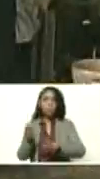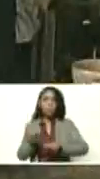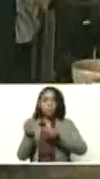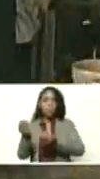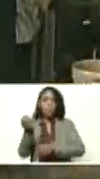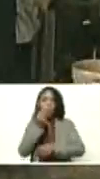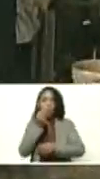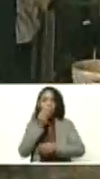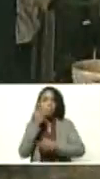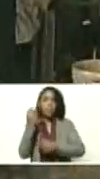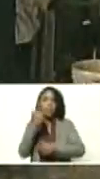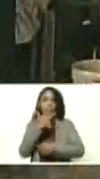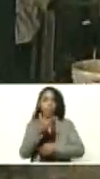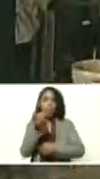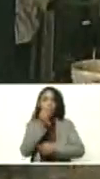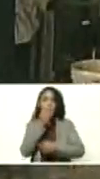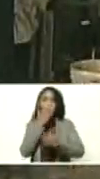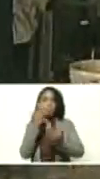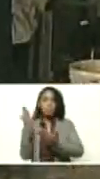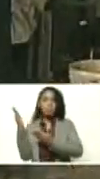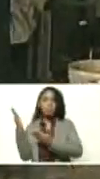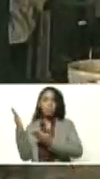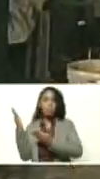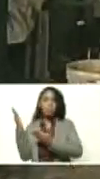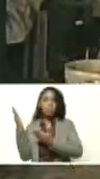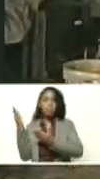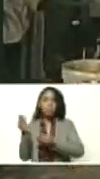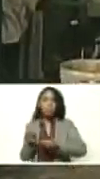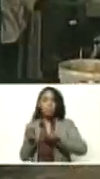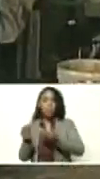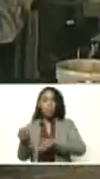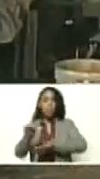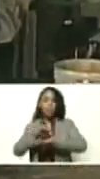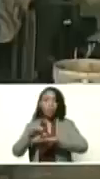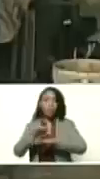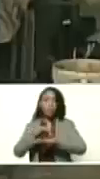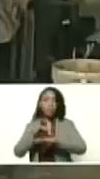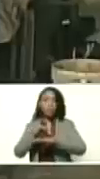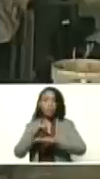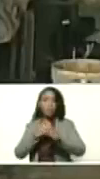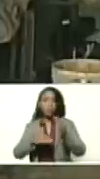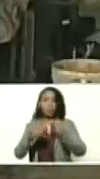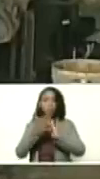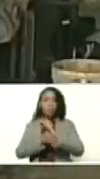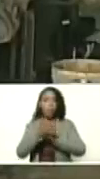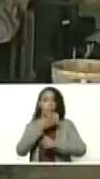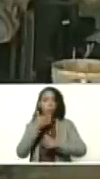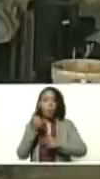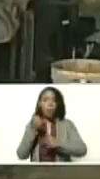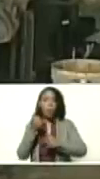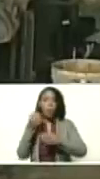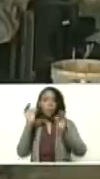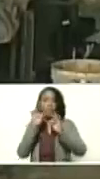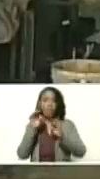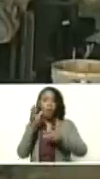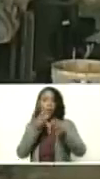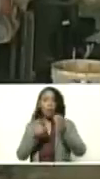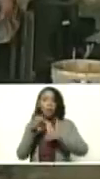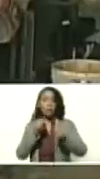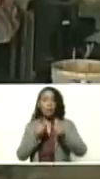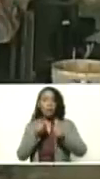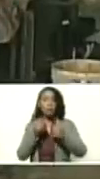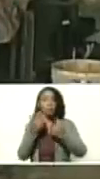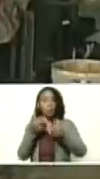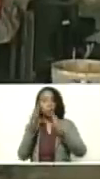esos tres alimentos. Y también le suministramos grasa sobrepasante, para mejorar la calidad de la leche, y por